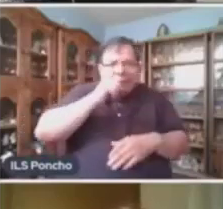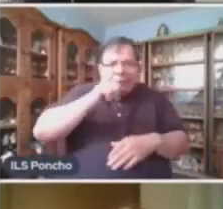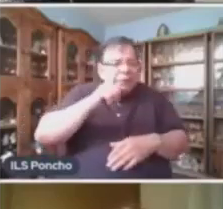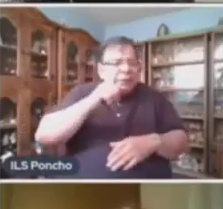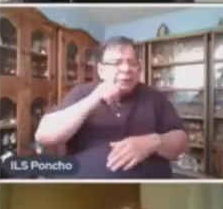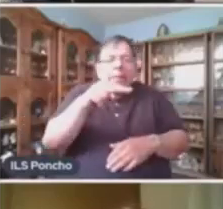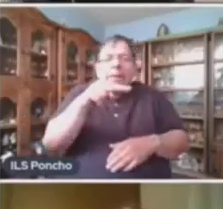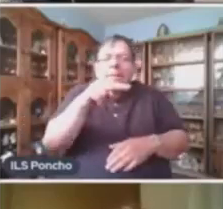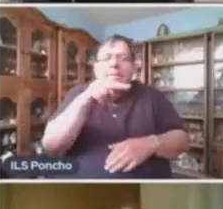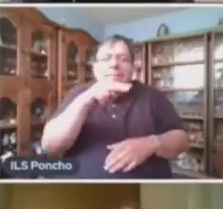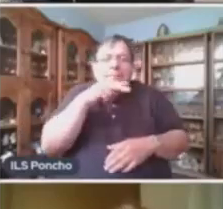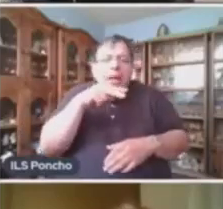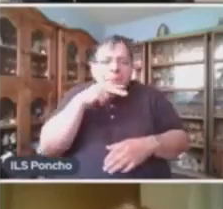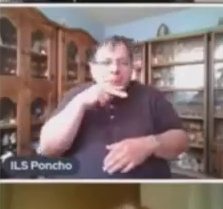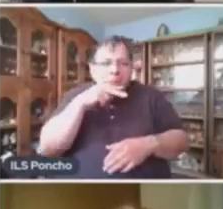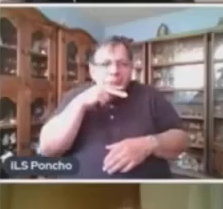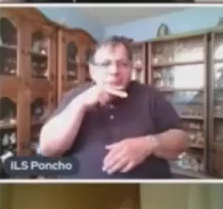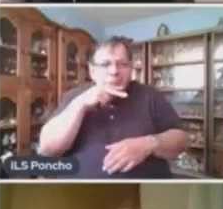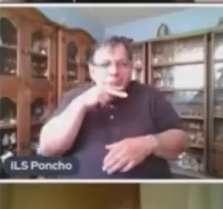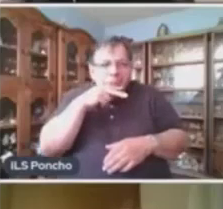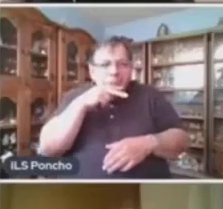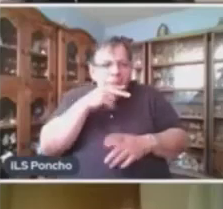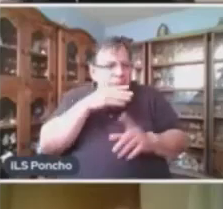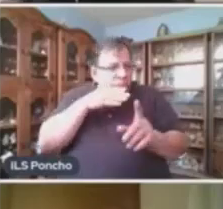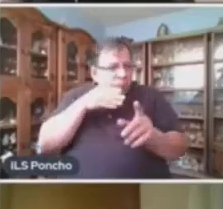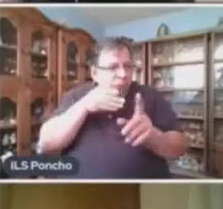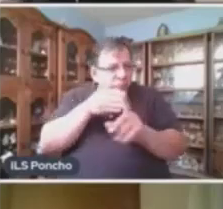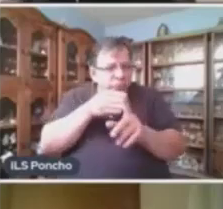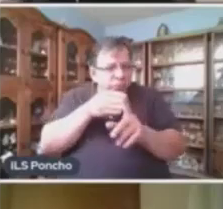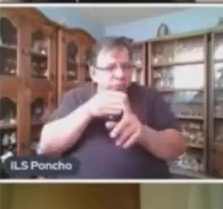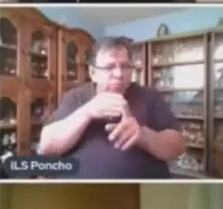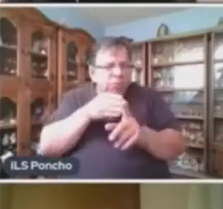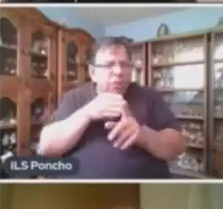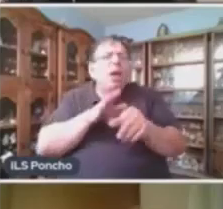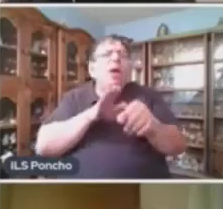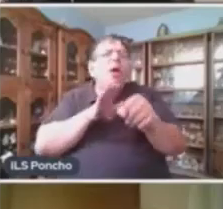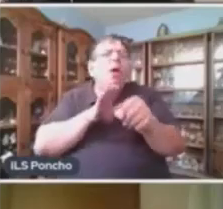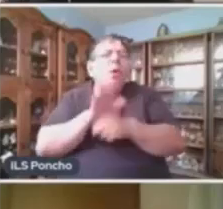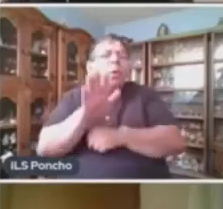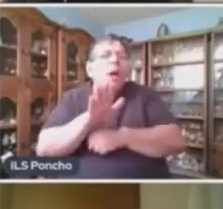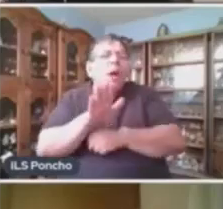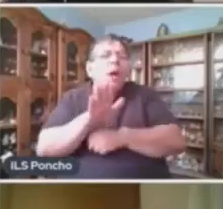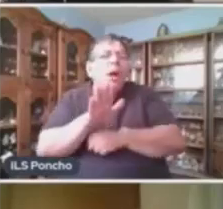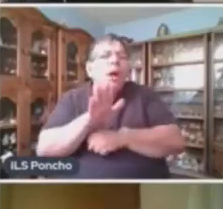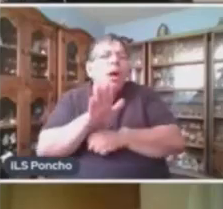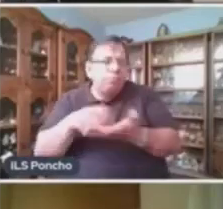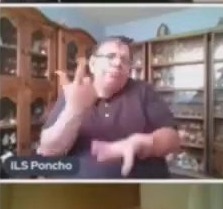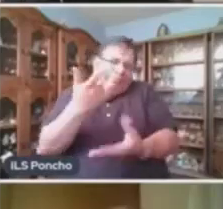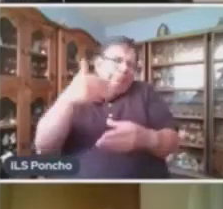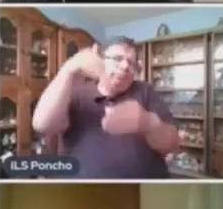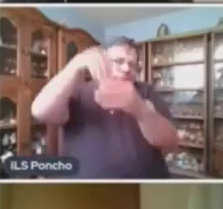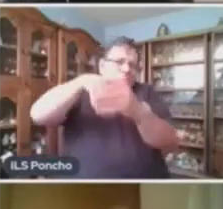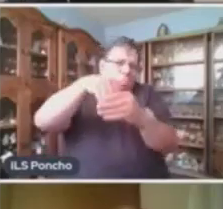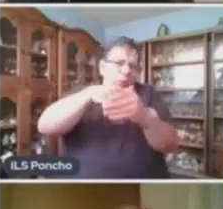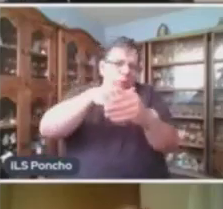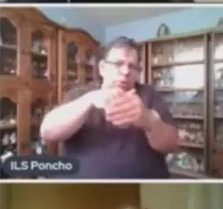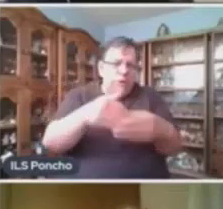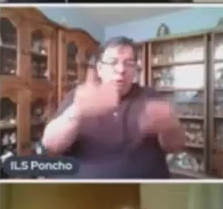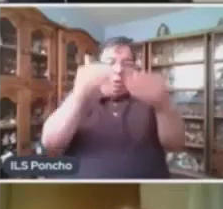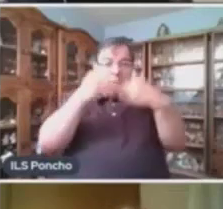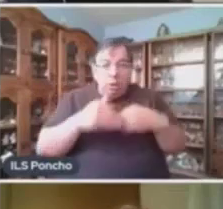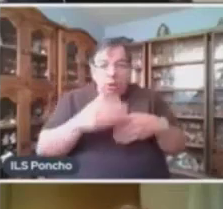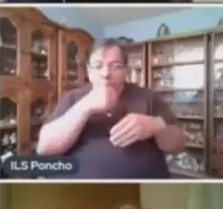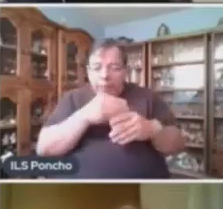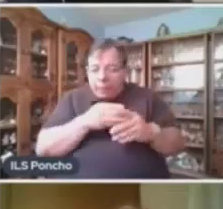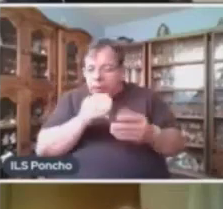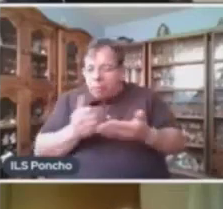verbo Objeto directo Objeto Que compró Una bolsa Objeto indirecto